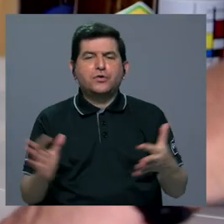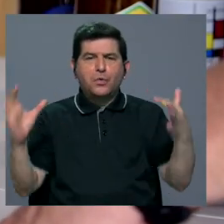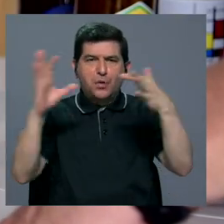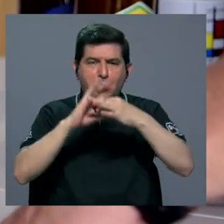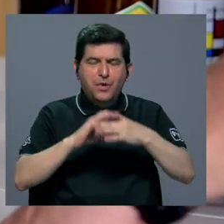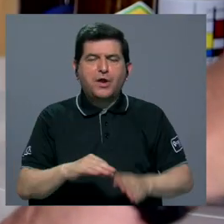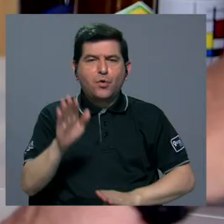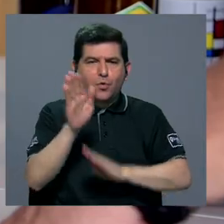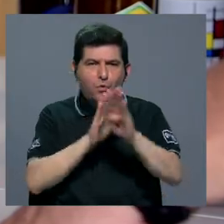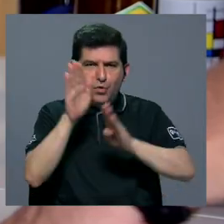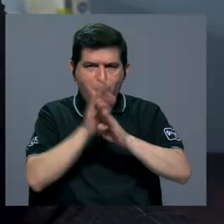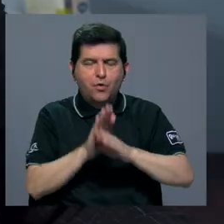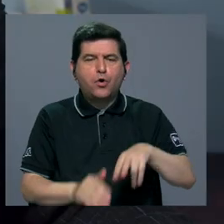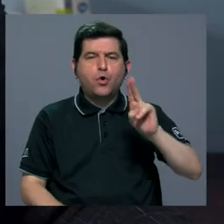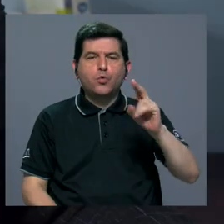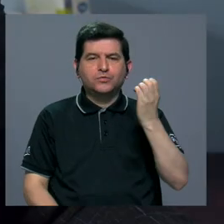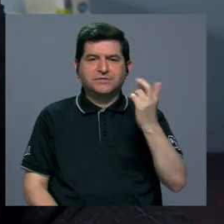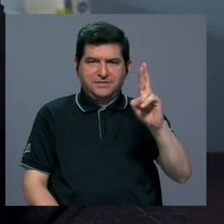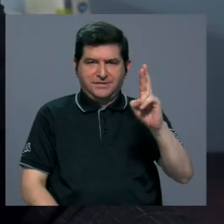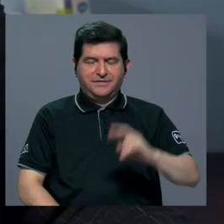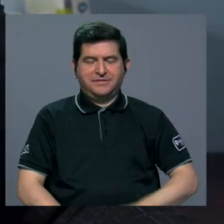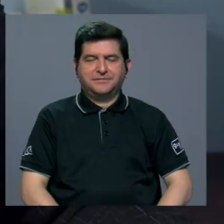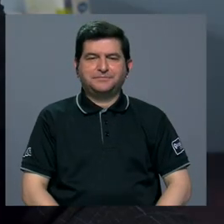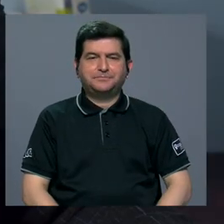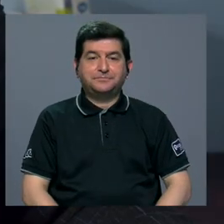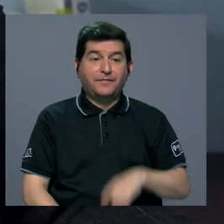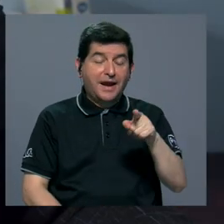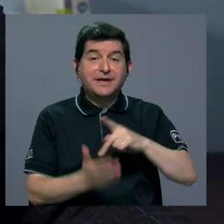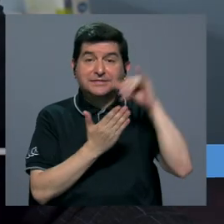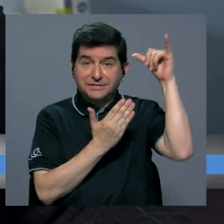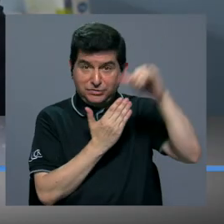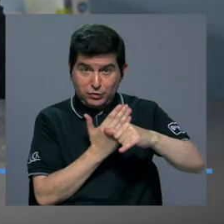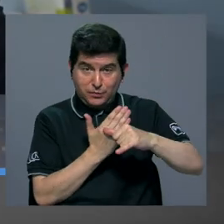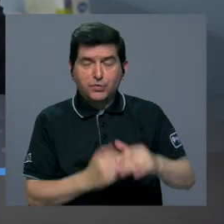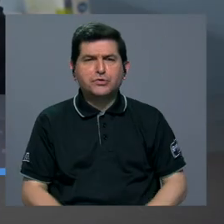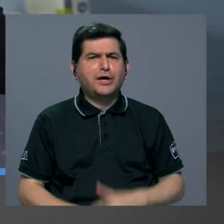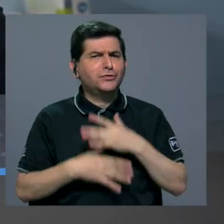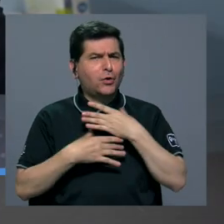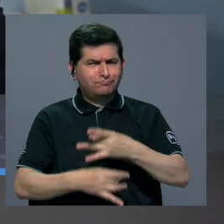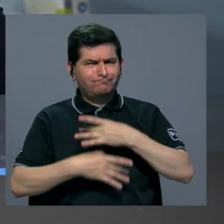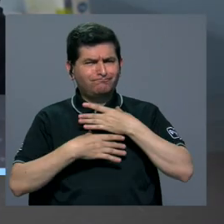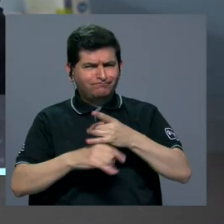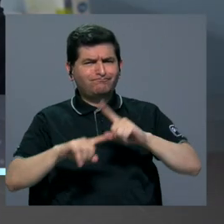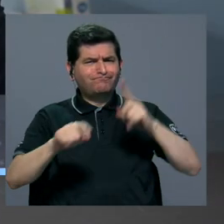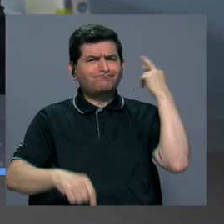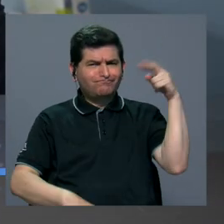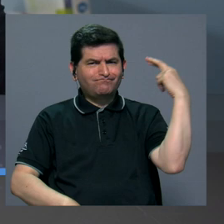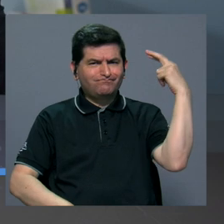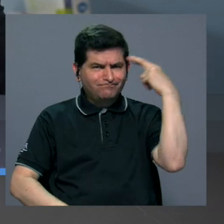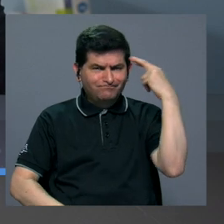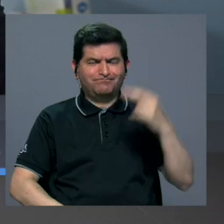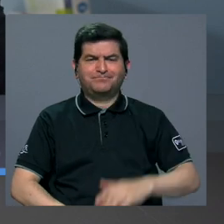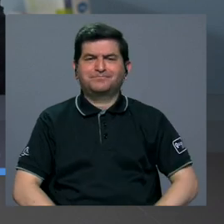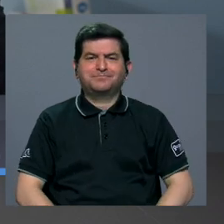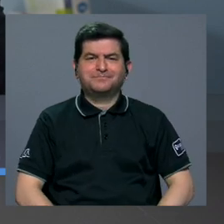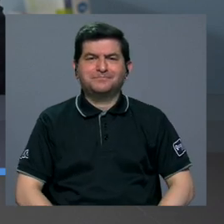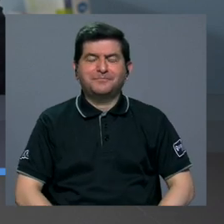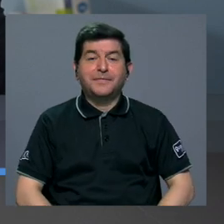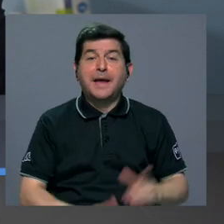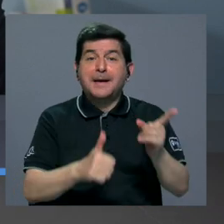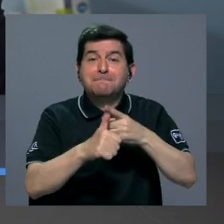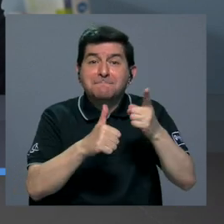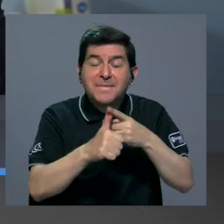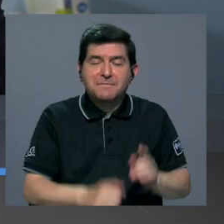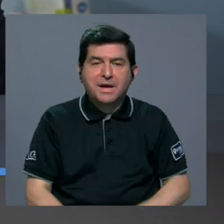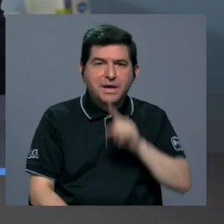Desarrollo de la UCR. Este es un proyecto muy interesante por varias razones. La primera es que cumple